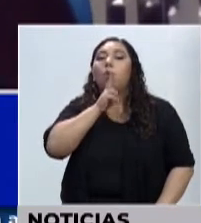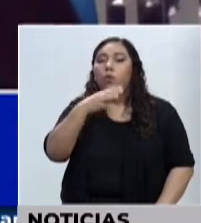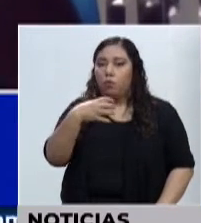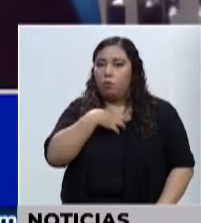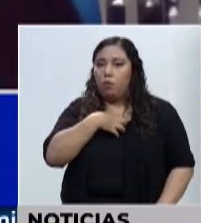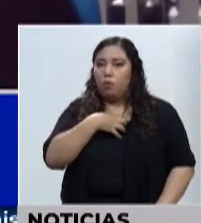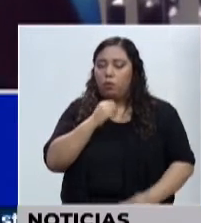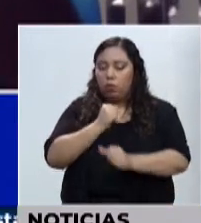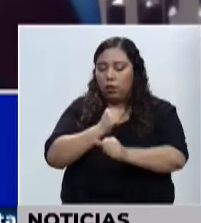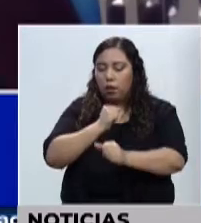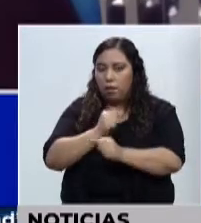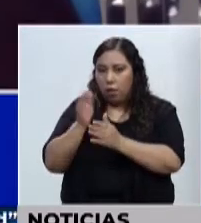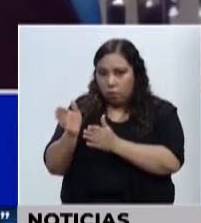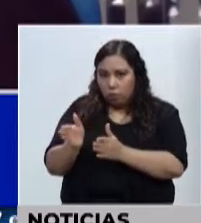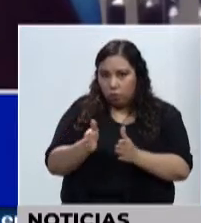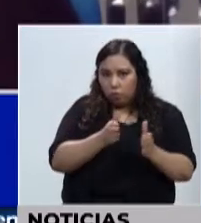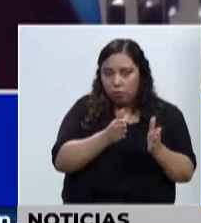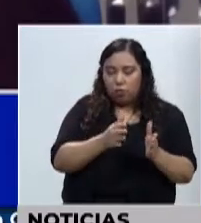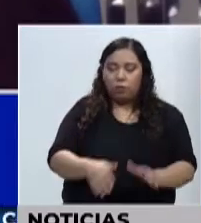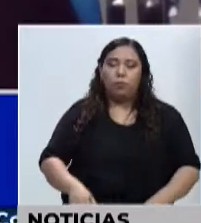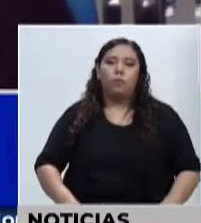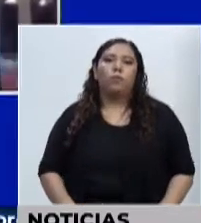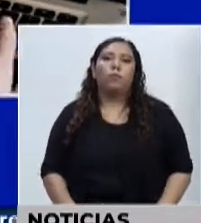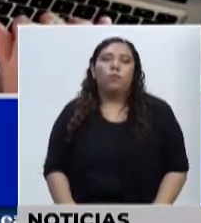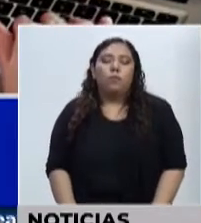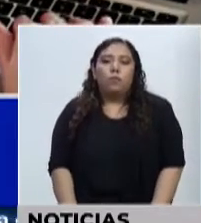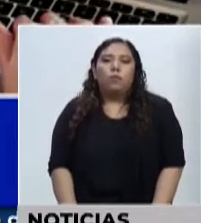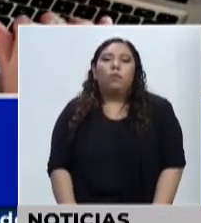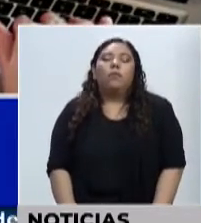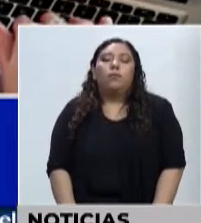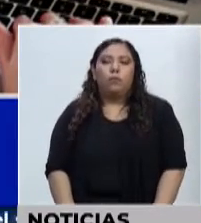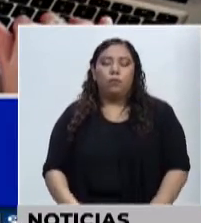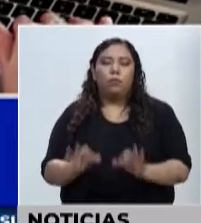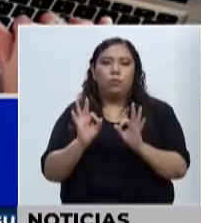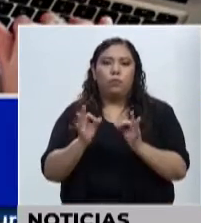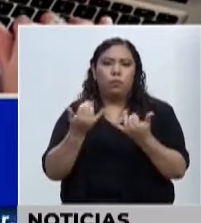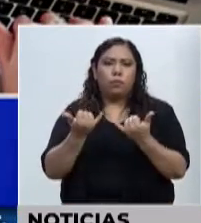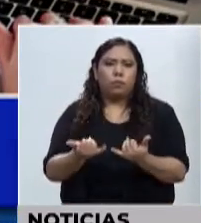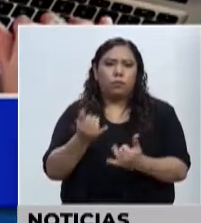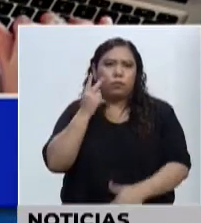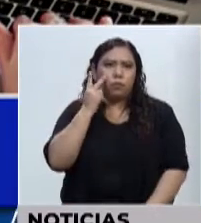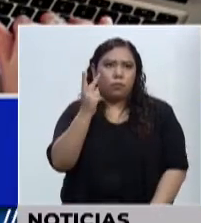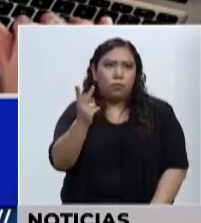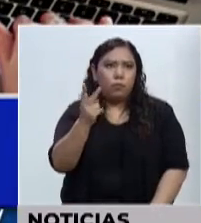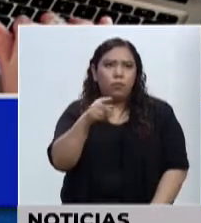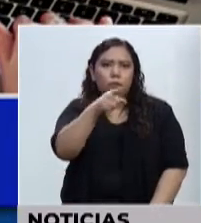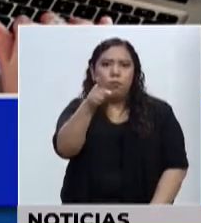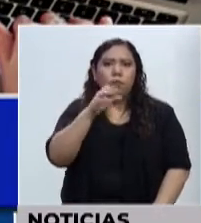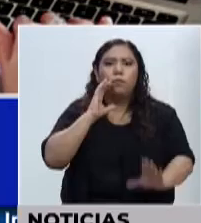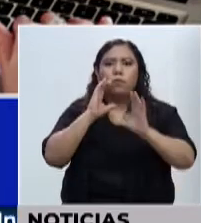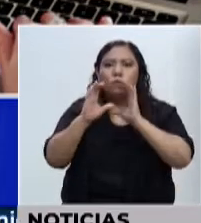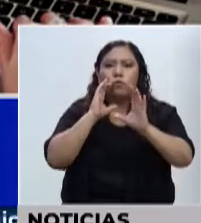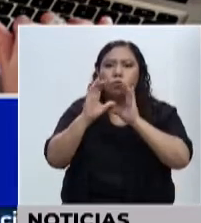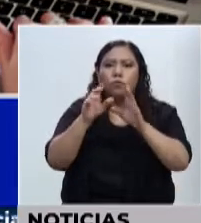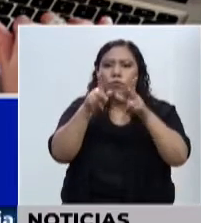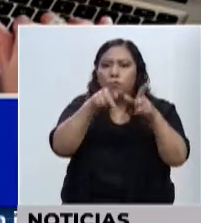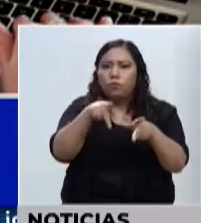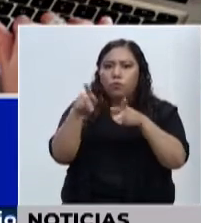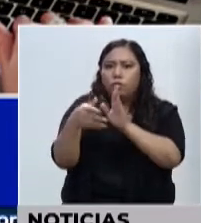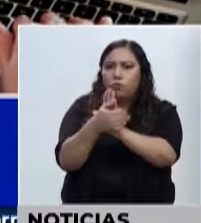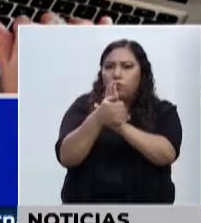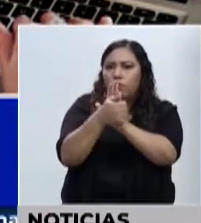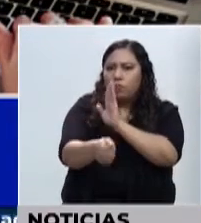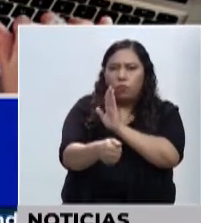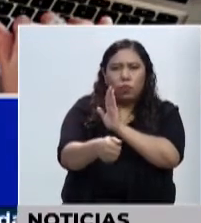Y eso es una cuestión para resultados. Sí, ahora también hemos visto que también han tenido conversatorios con expertos y manejar